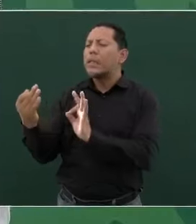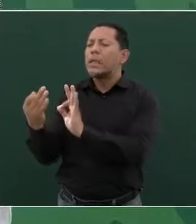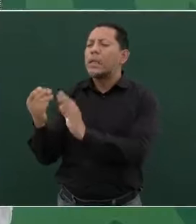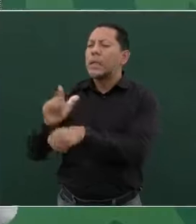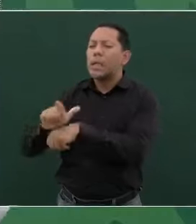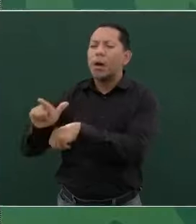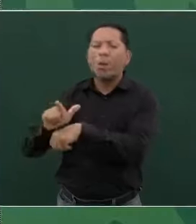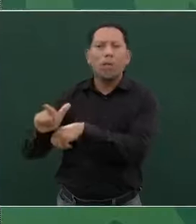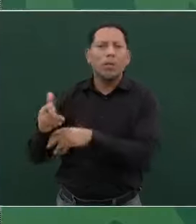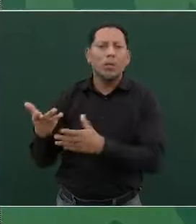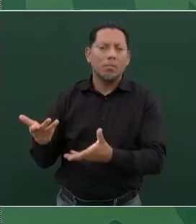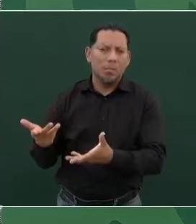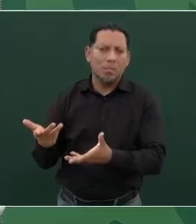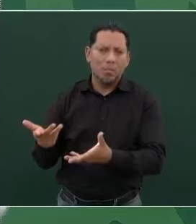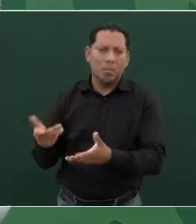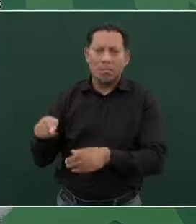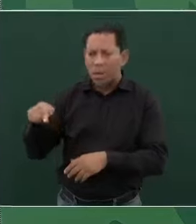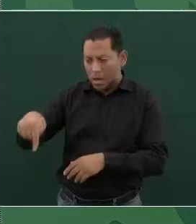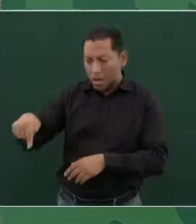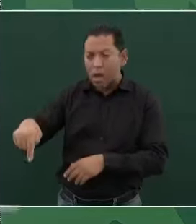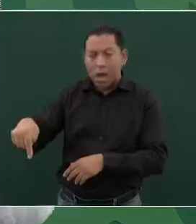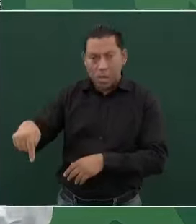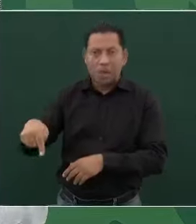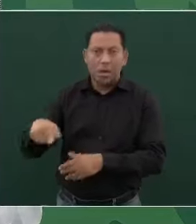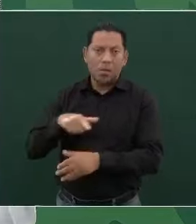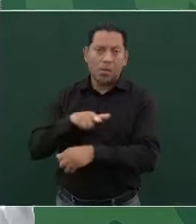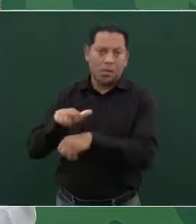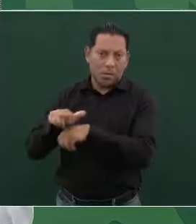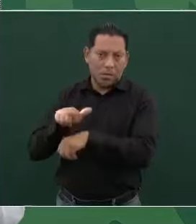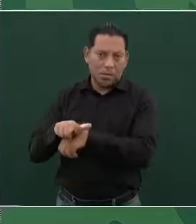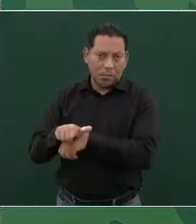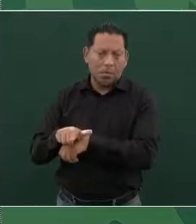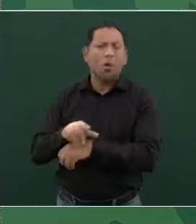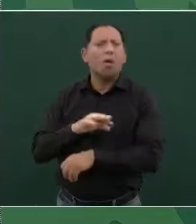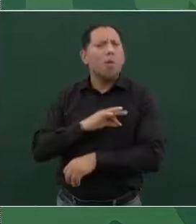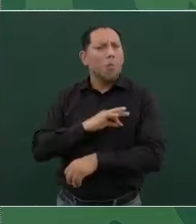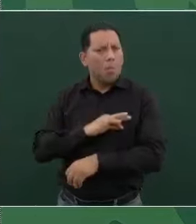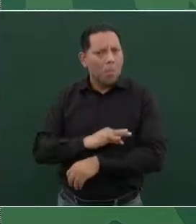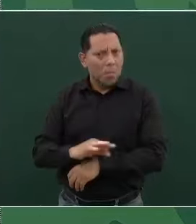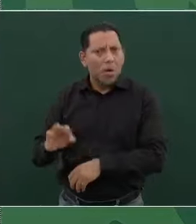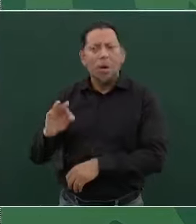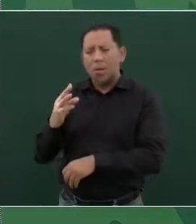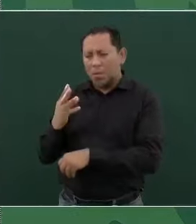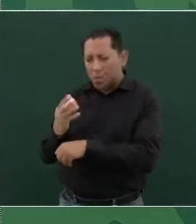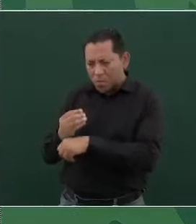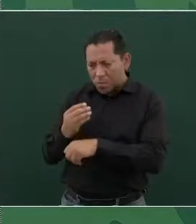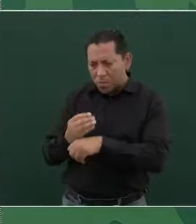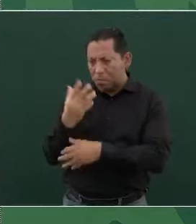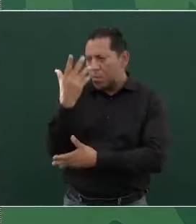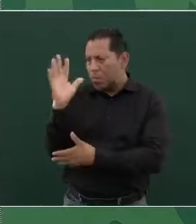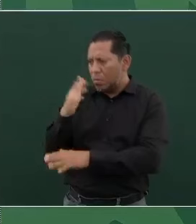Entonces, poder resolver sin afectar la selva